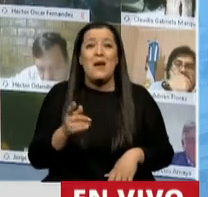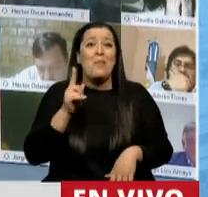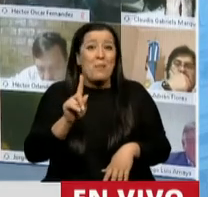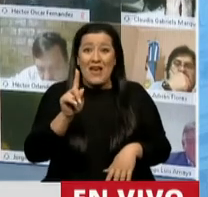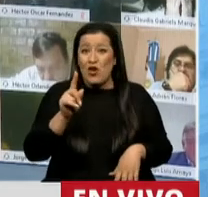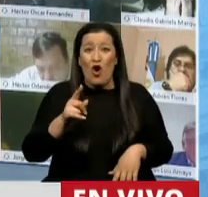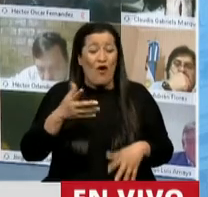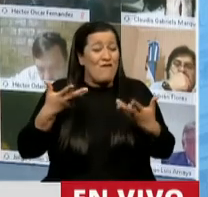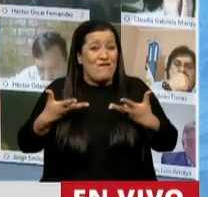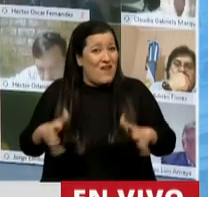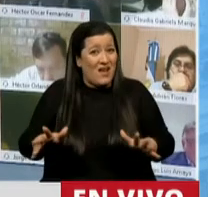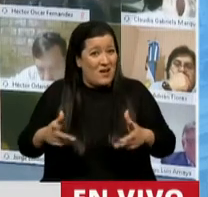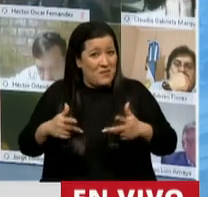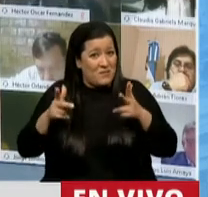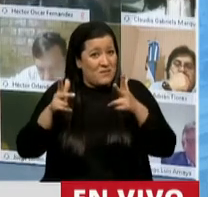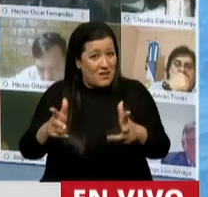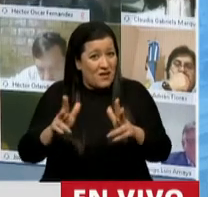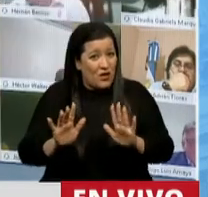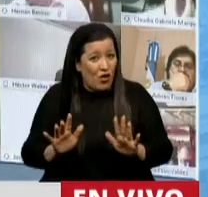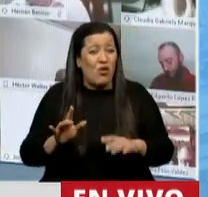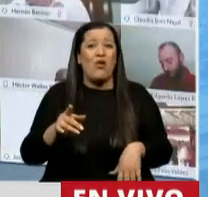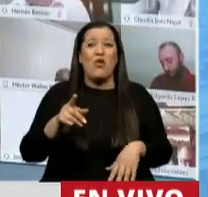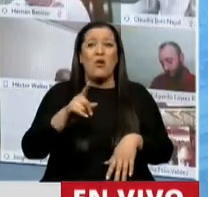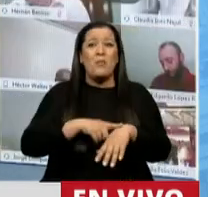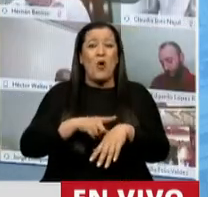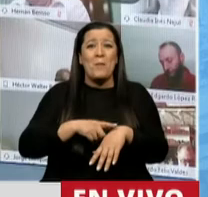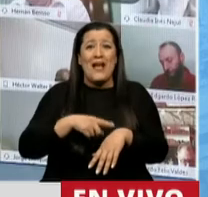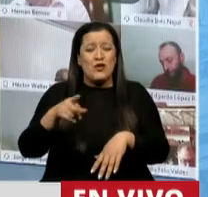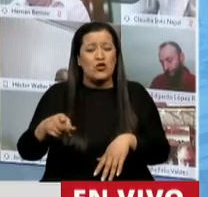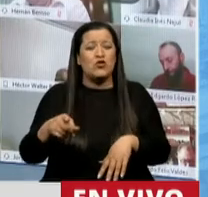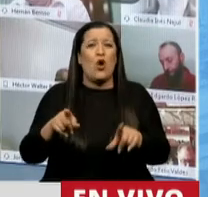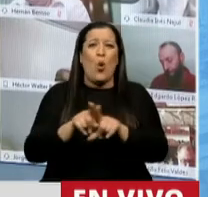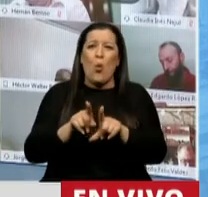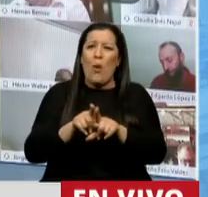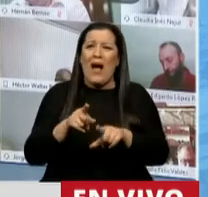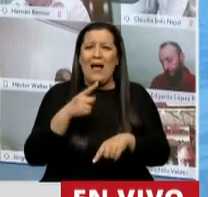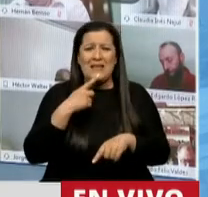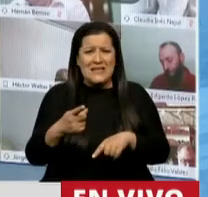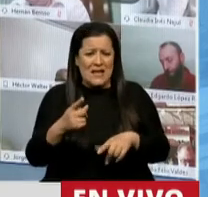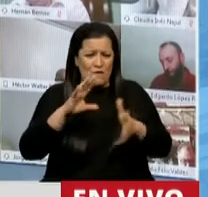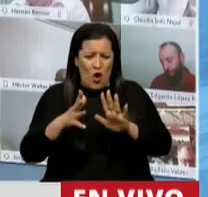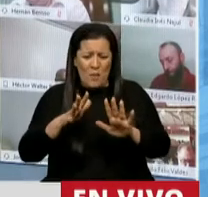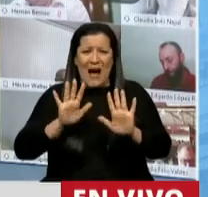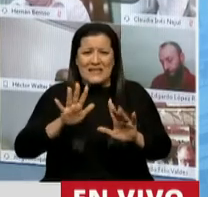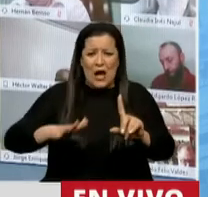Pero honestamente, señor Presidente, cuando uno advierte en qué contexto